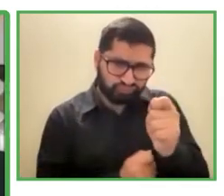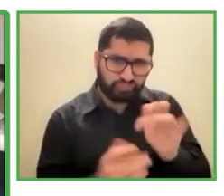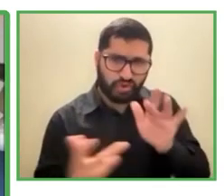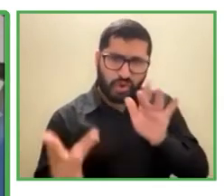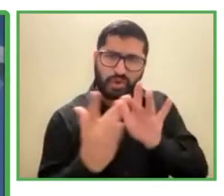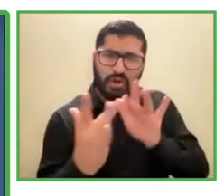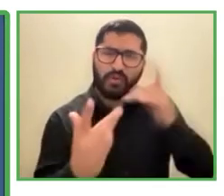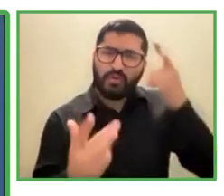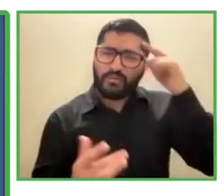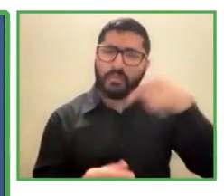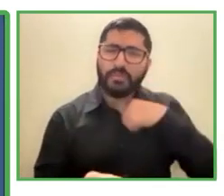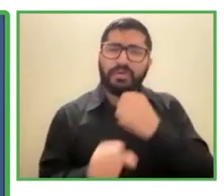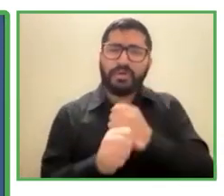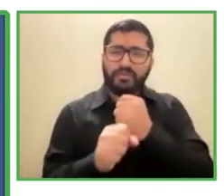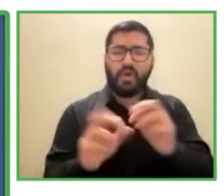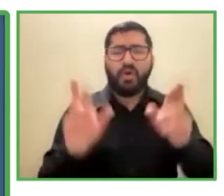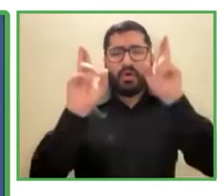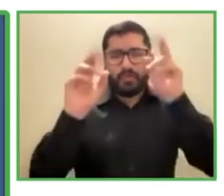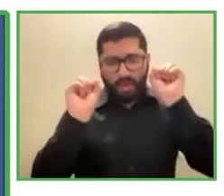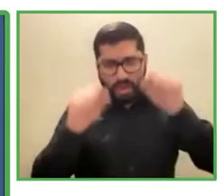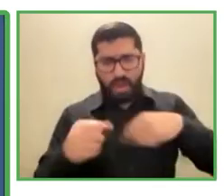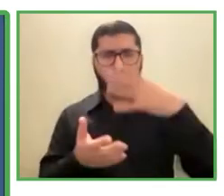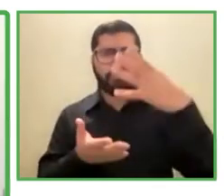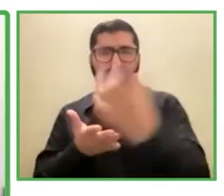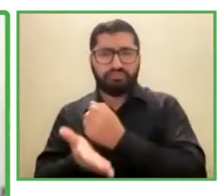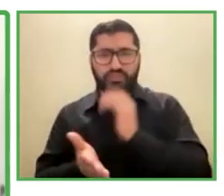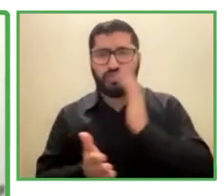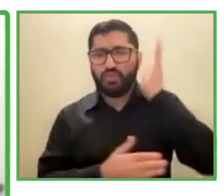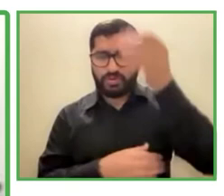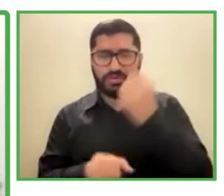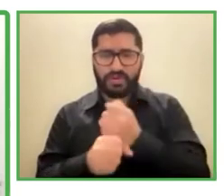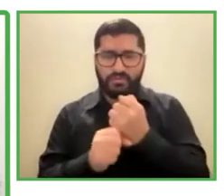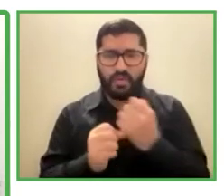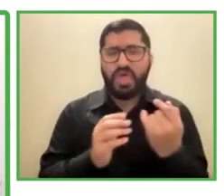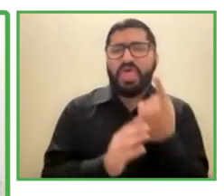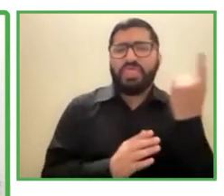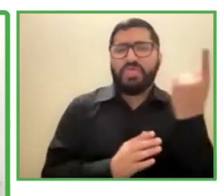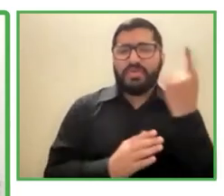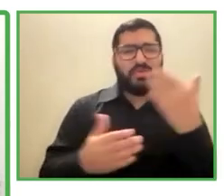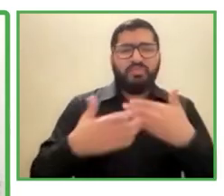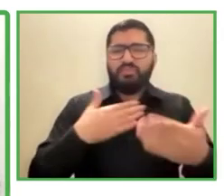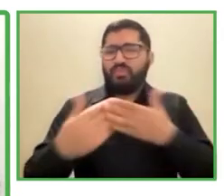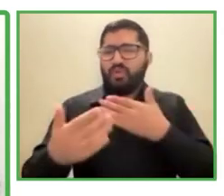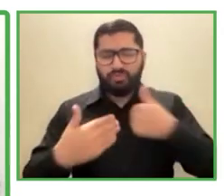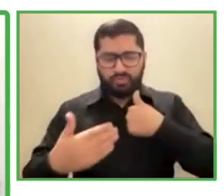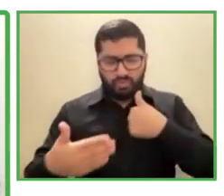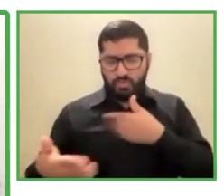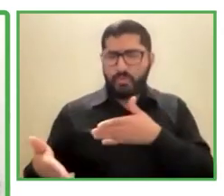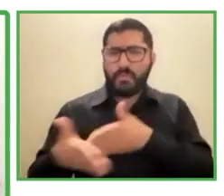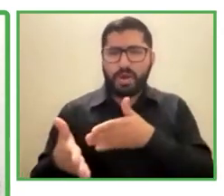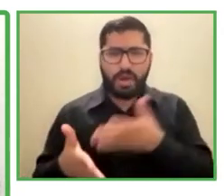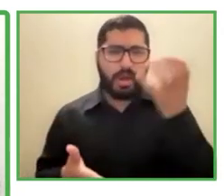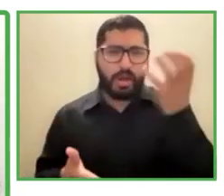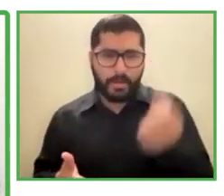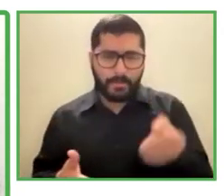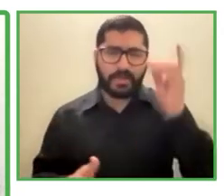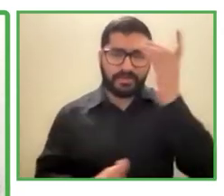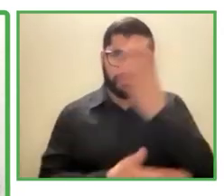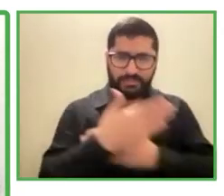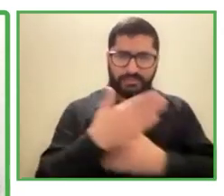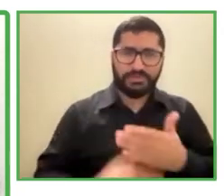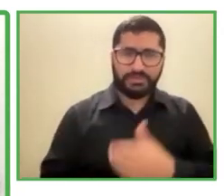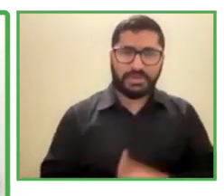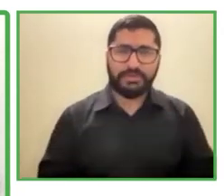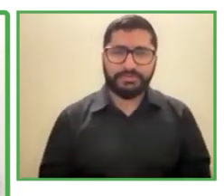independiente a pesar de mis limitantes físicas. Hola, soy Belly y